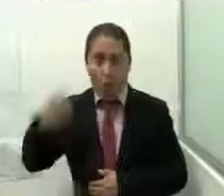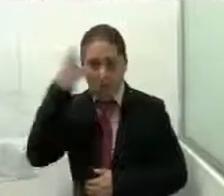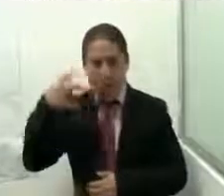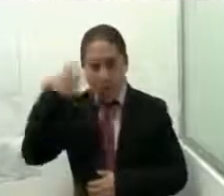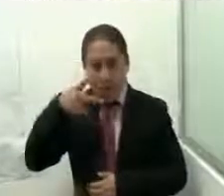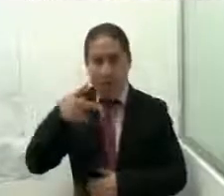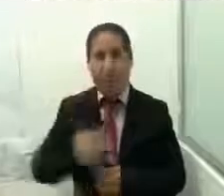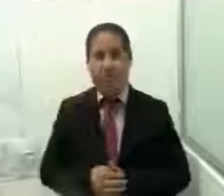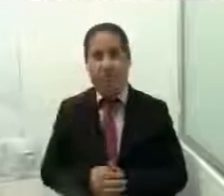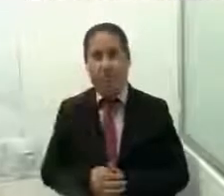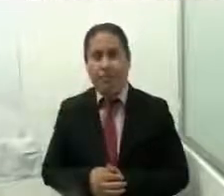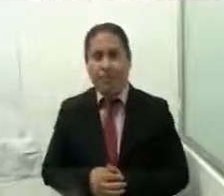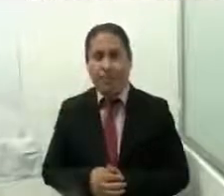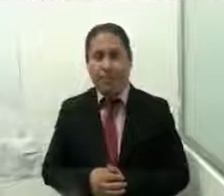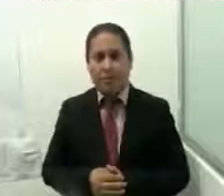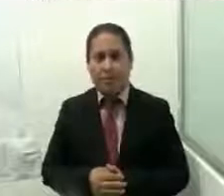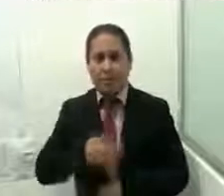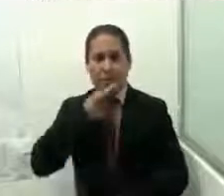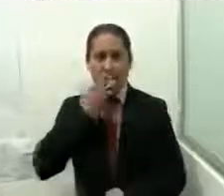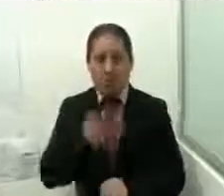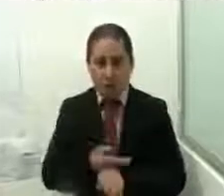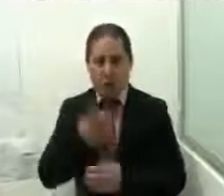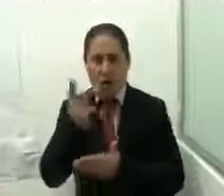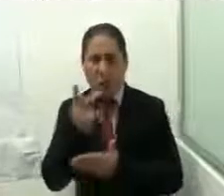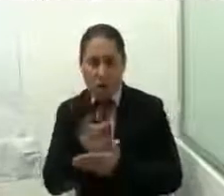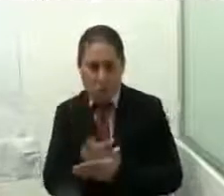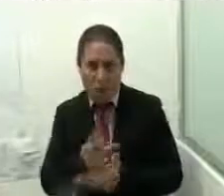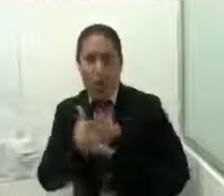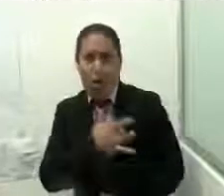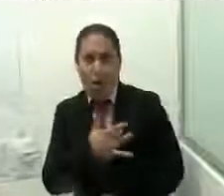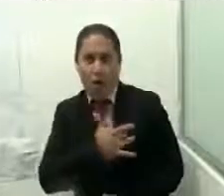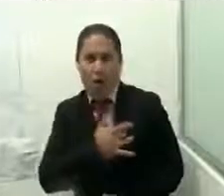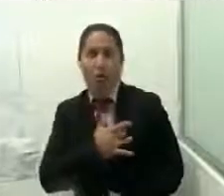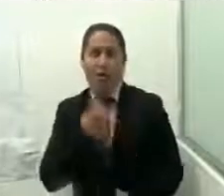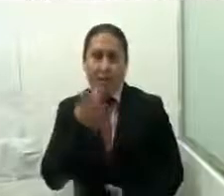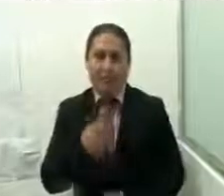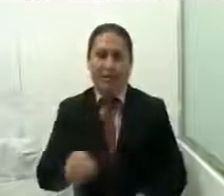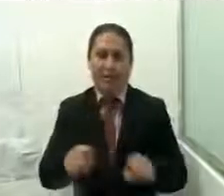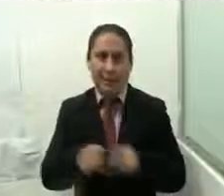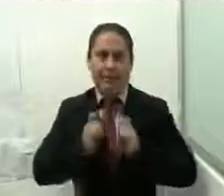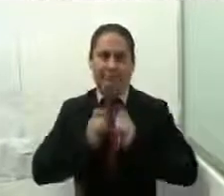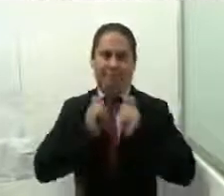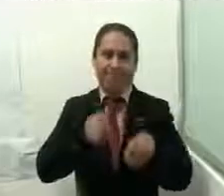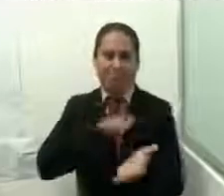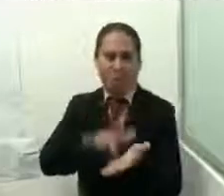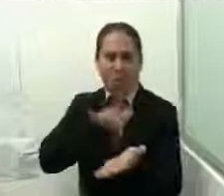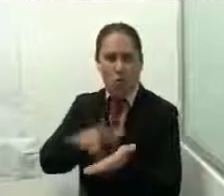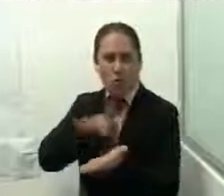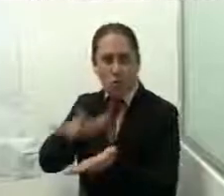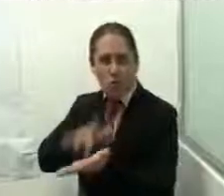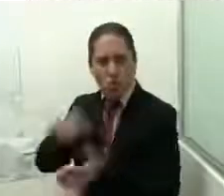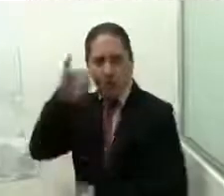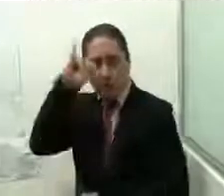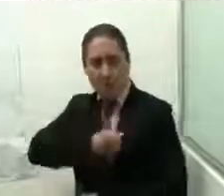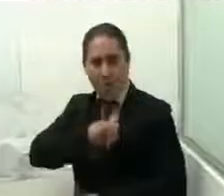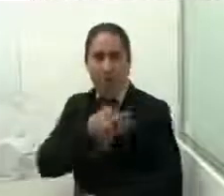Velasco Cuello, lo representa el programa Bienestar de Corazón a Corazón, brindando apoyo a más de 40.000 mujeres, jefas de familia,